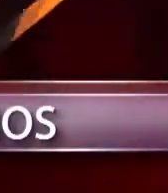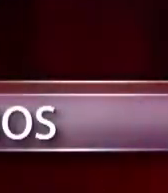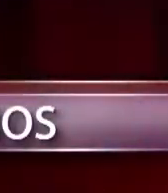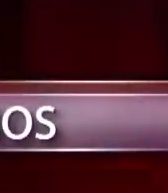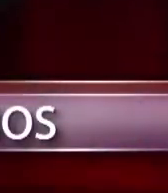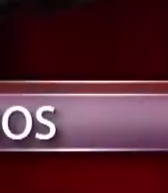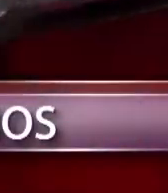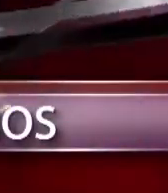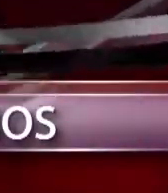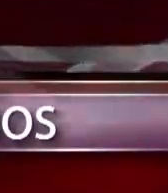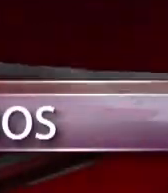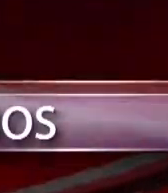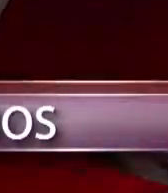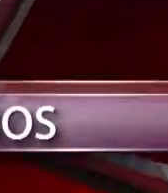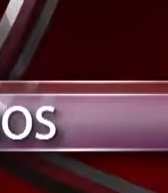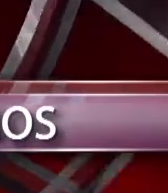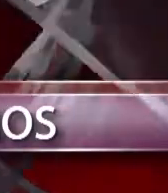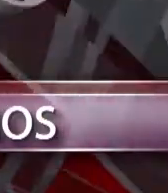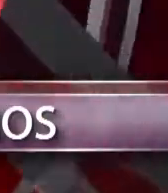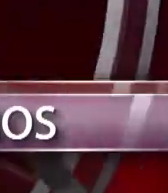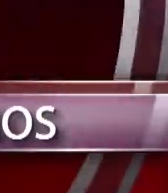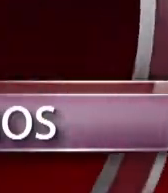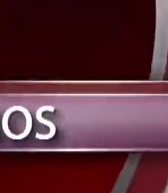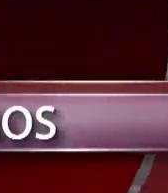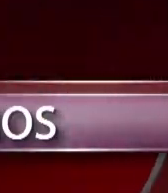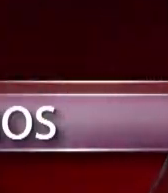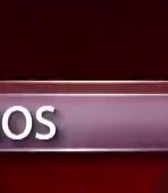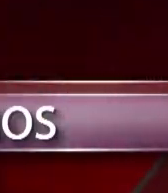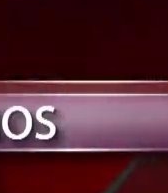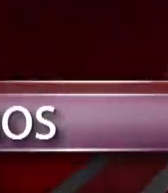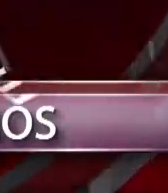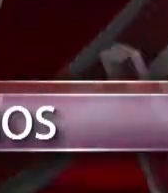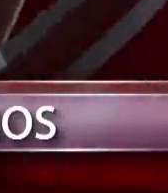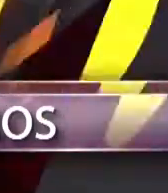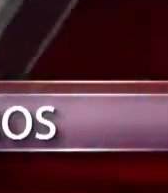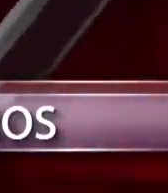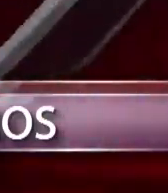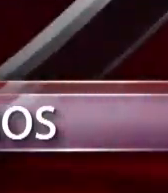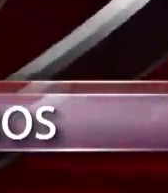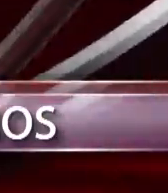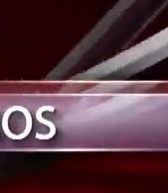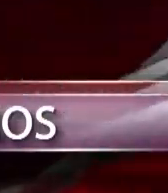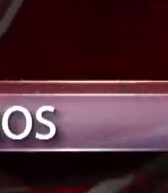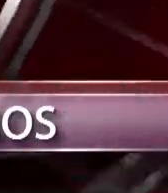Regresamos con TVL Noticias, emisión central, luego de la siguiente pausa promocional.